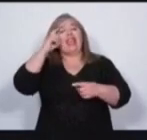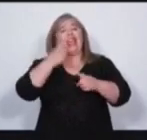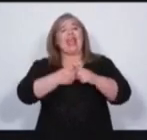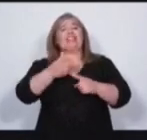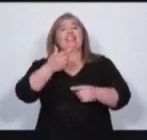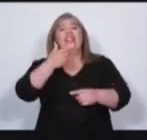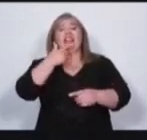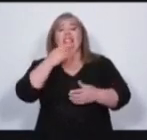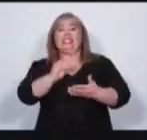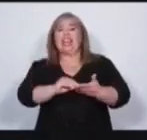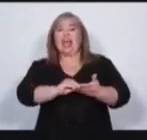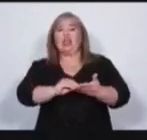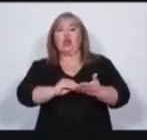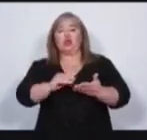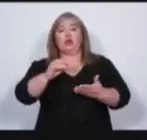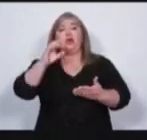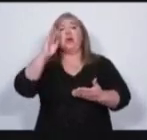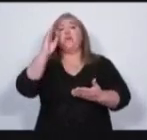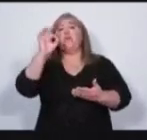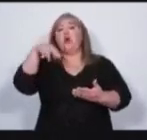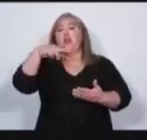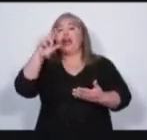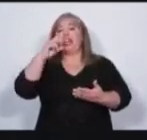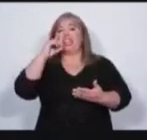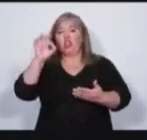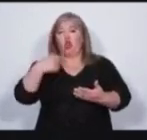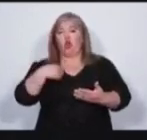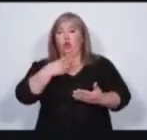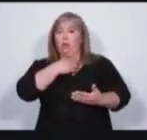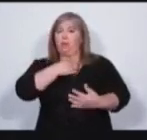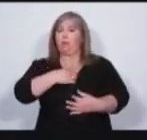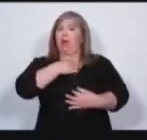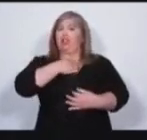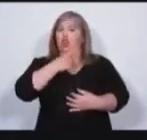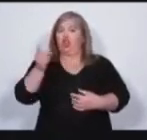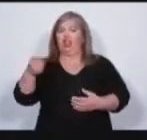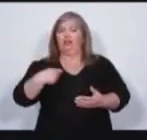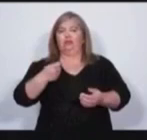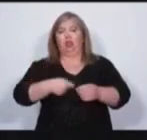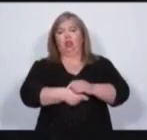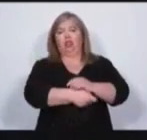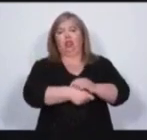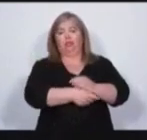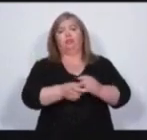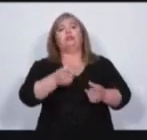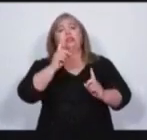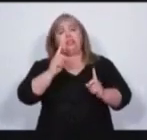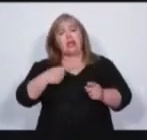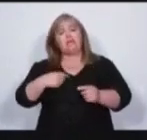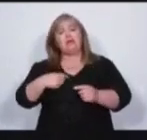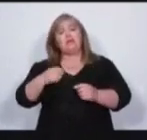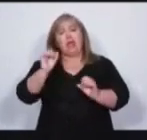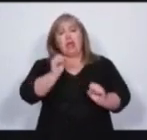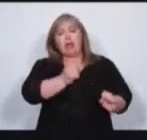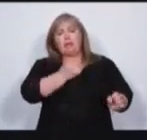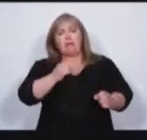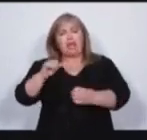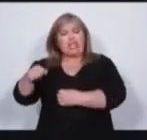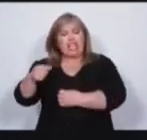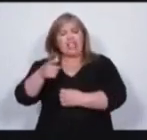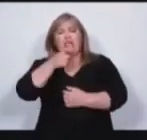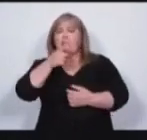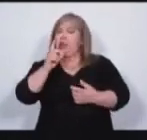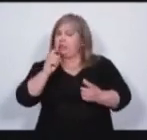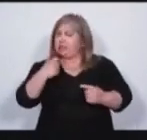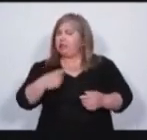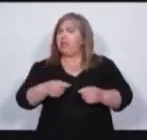pastor Bonarrico, seguramente el intento de saqueo de penitentes tiene mucho que ver con eso. Los casos de